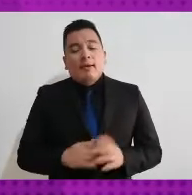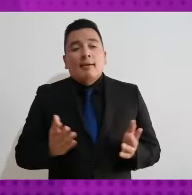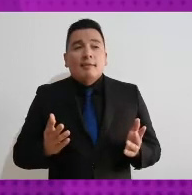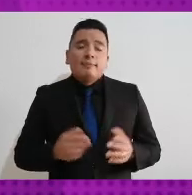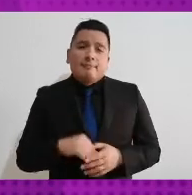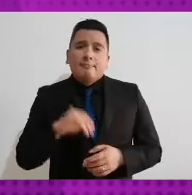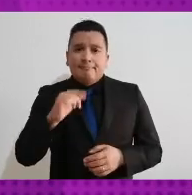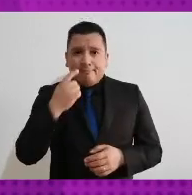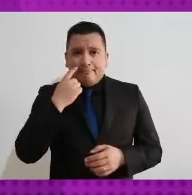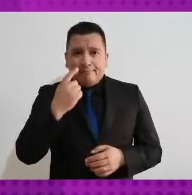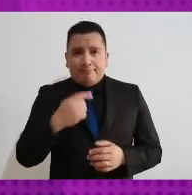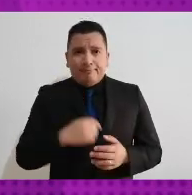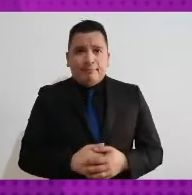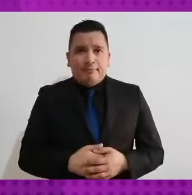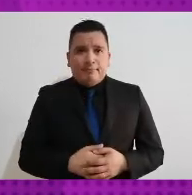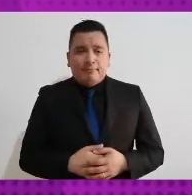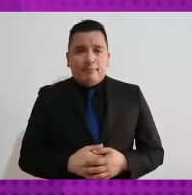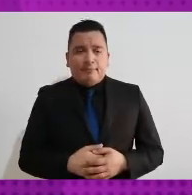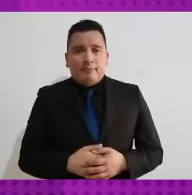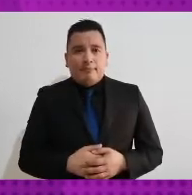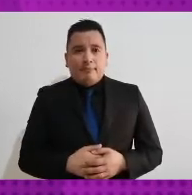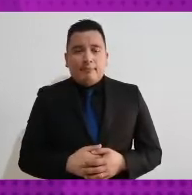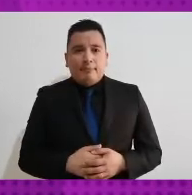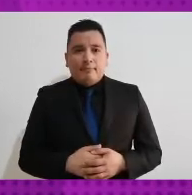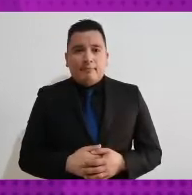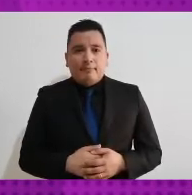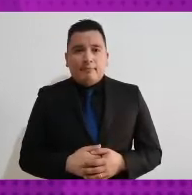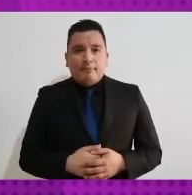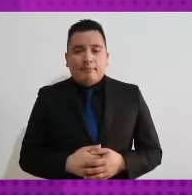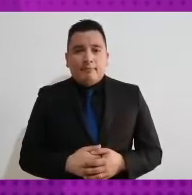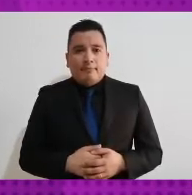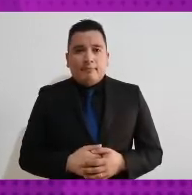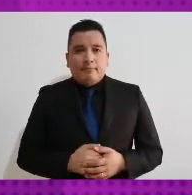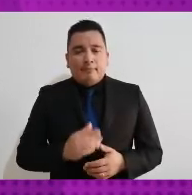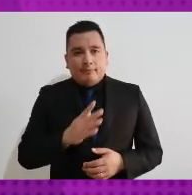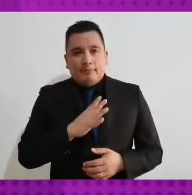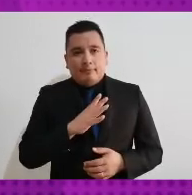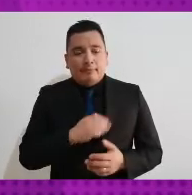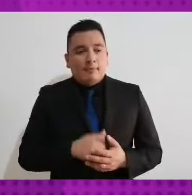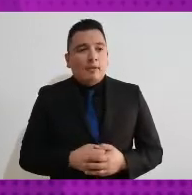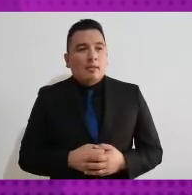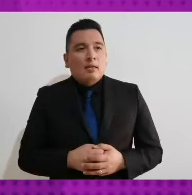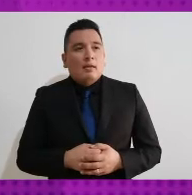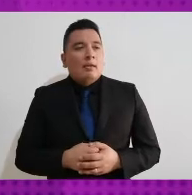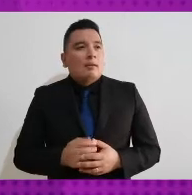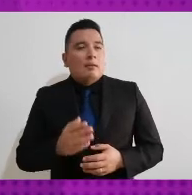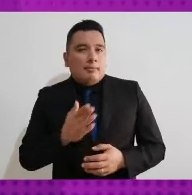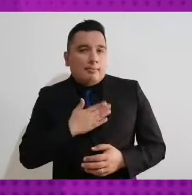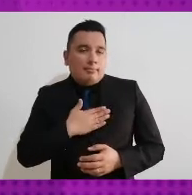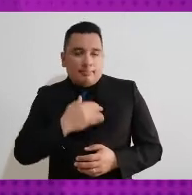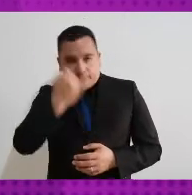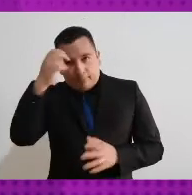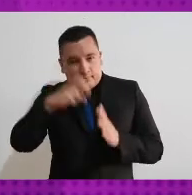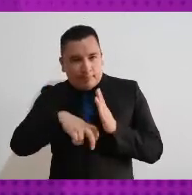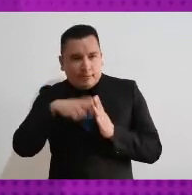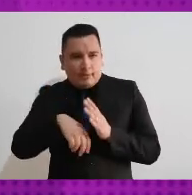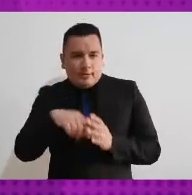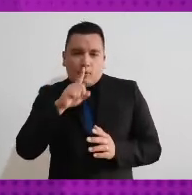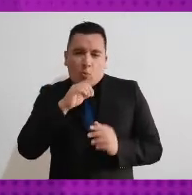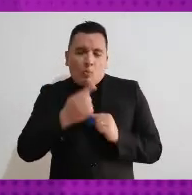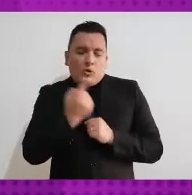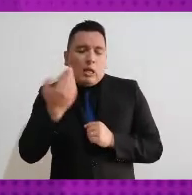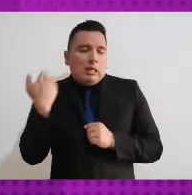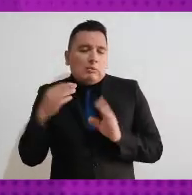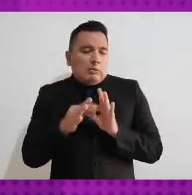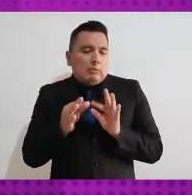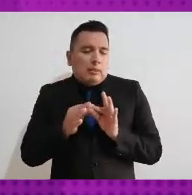a ver justo la distinción de que no es una acción afirmativa sobre todo por lo que te comentaba cuando hablábamos de la definición